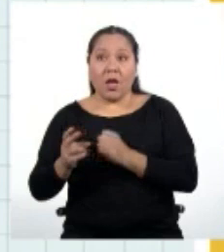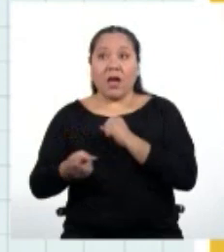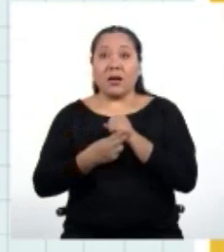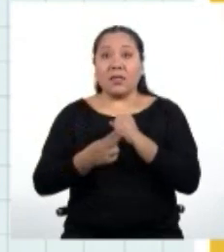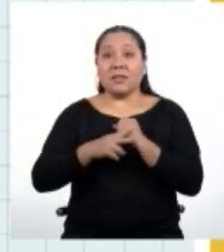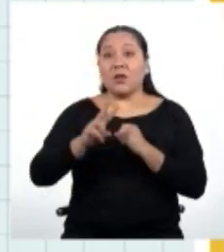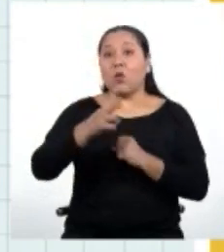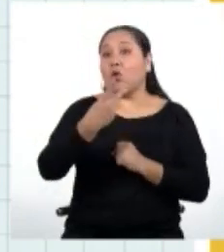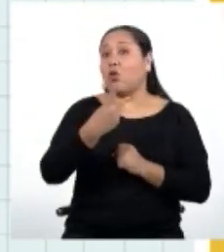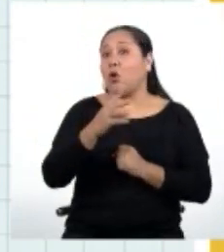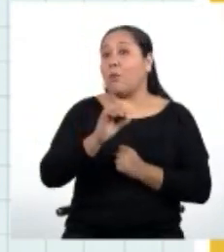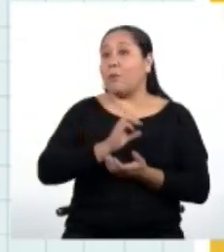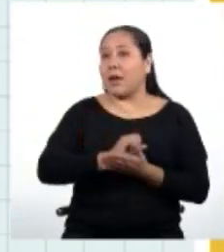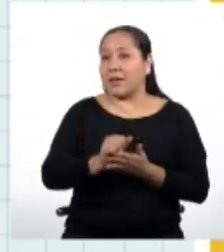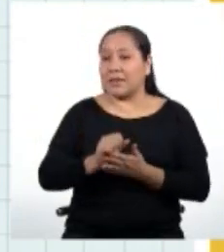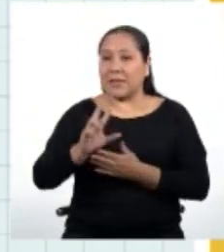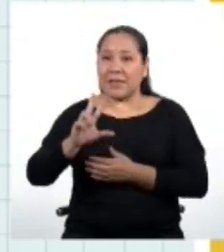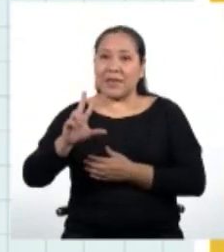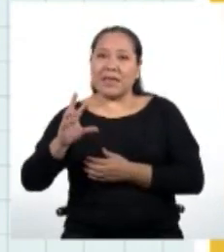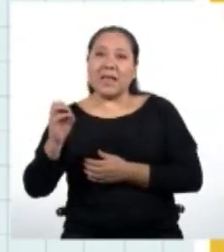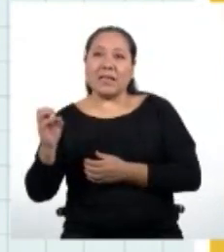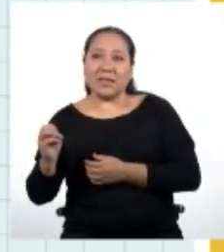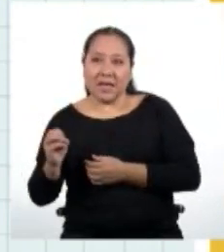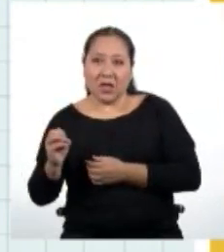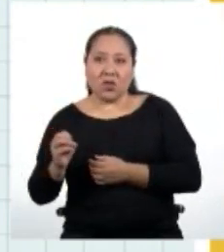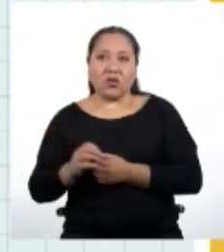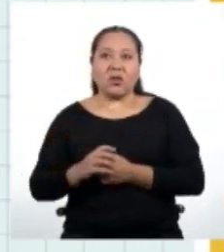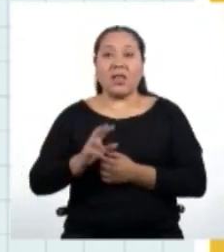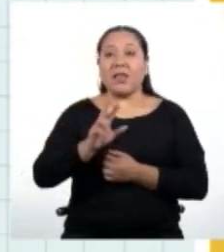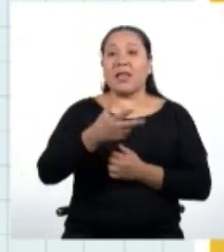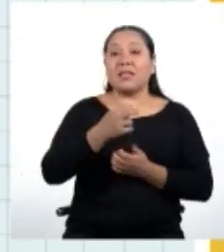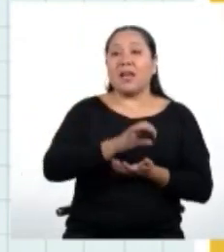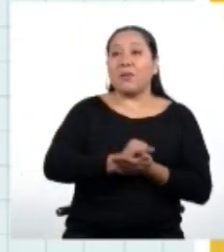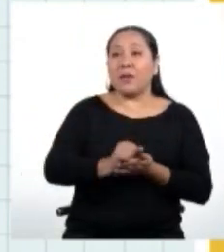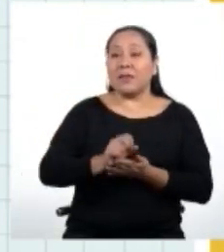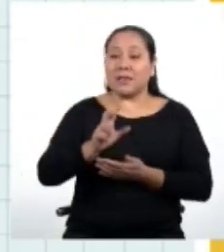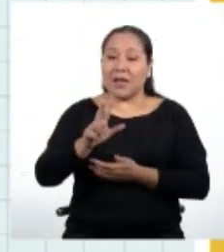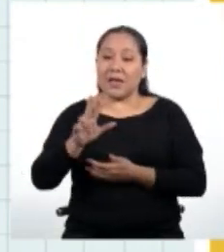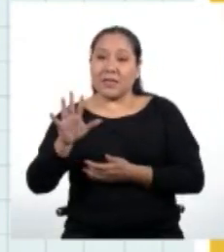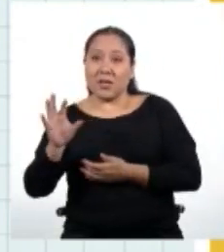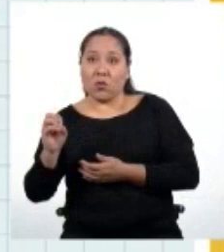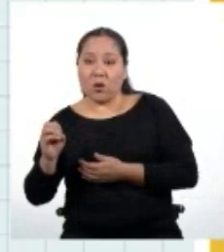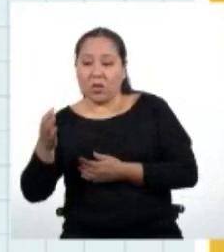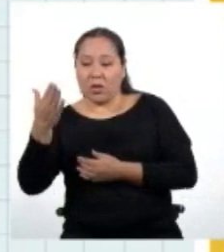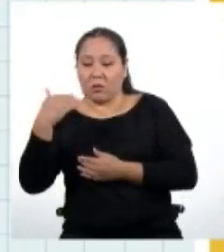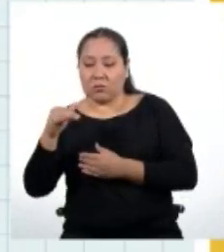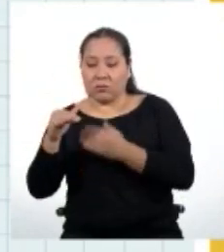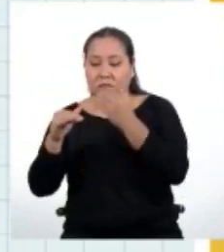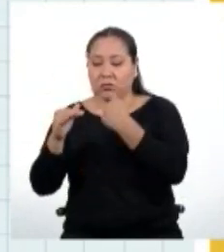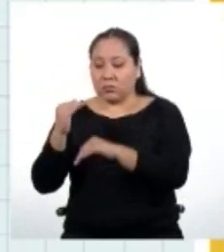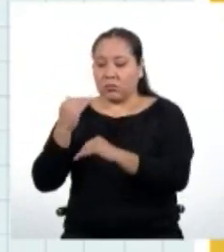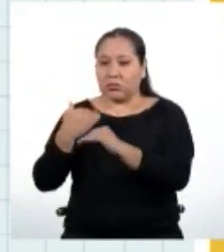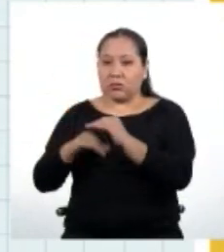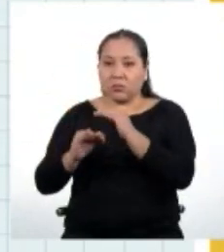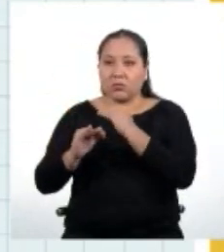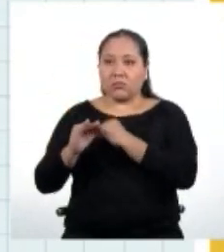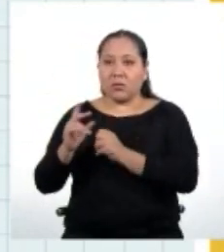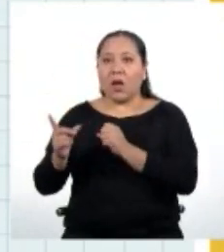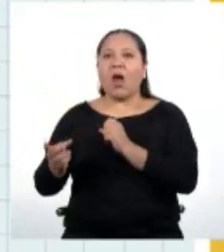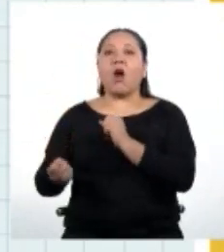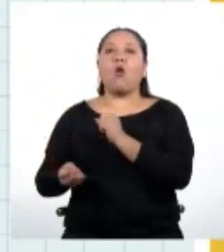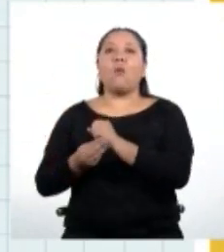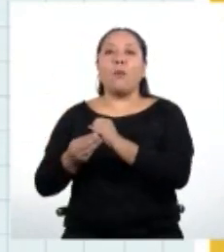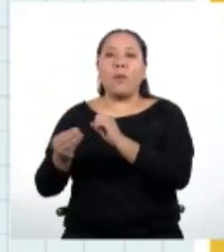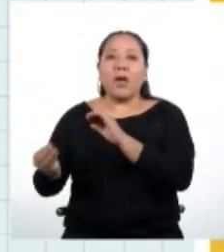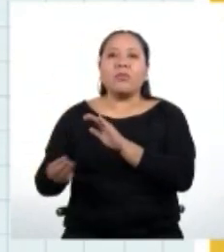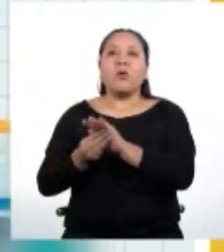ahorra 300 soles, el tercer mes ahorra 350 soles y así incrementará su cuota de ahorro cada